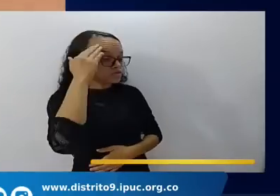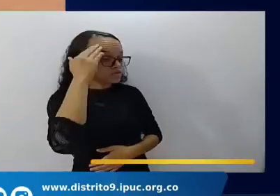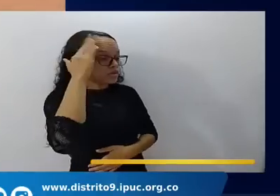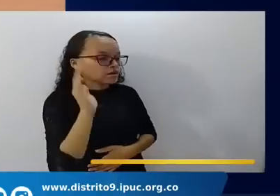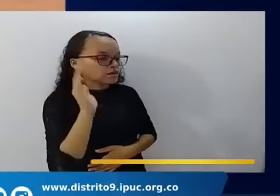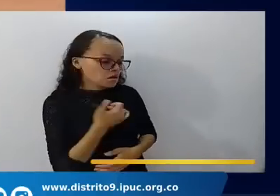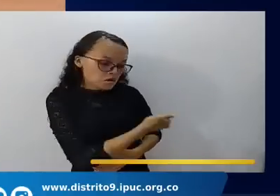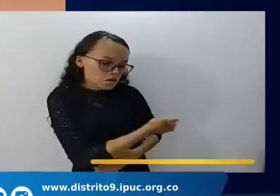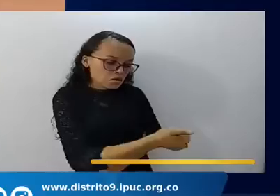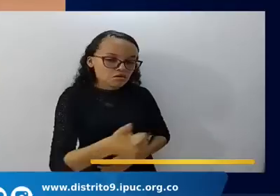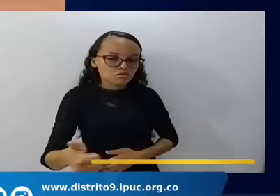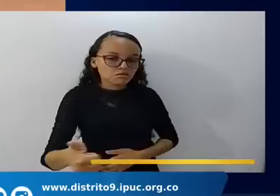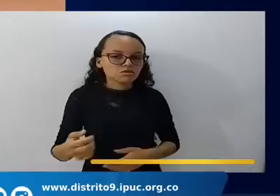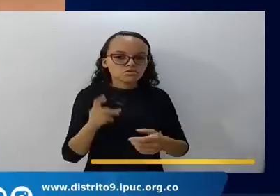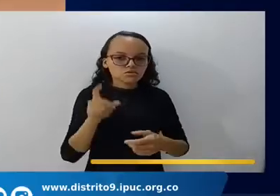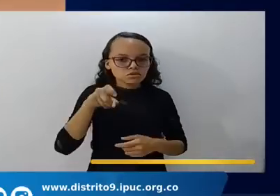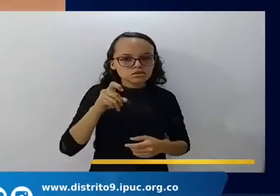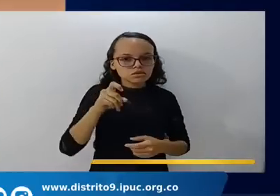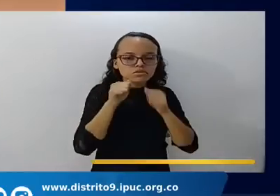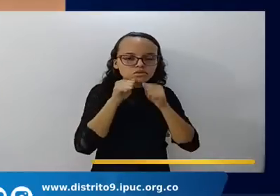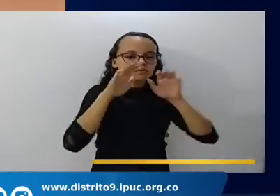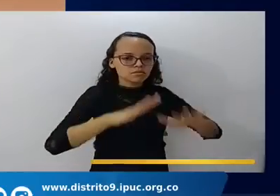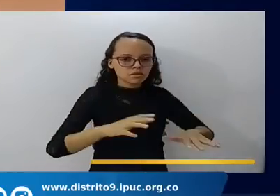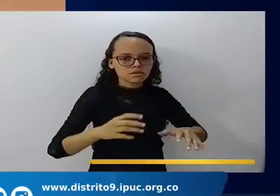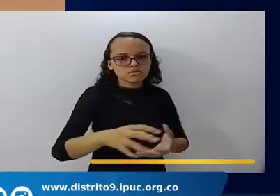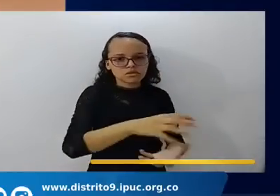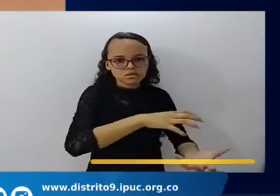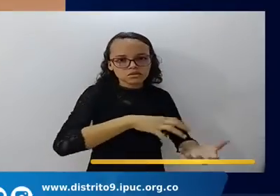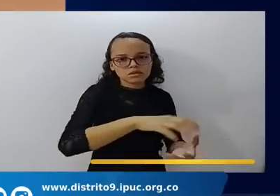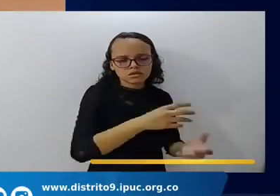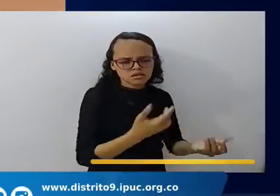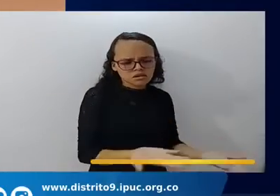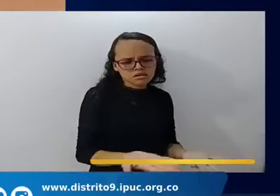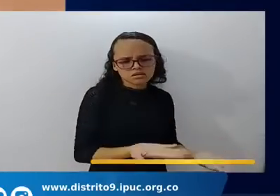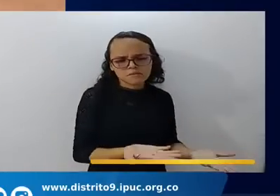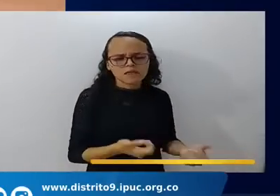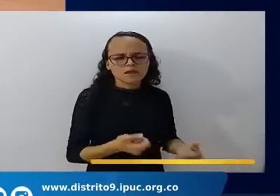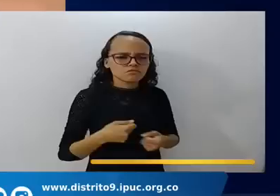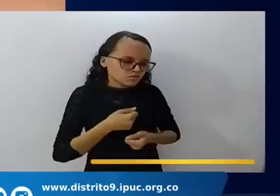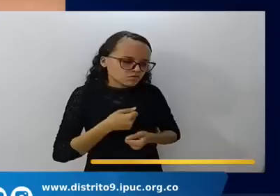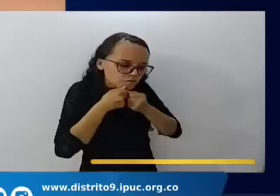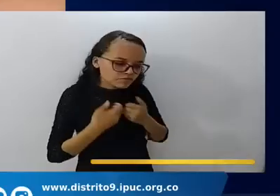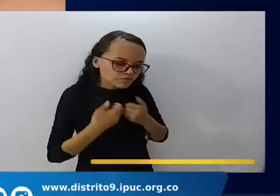Esas bendiciones terrenales son dadas con un calificativo.